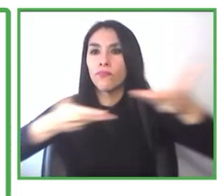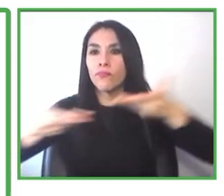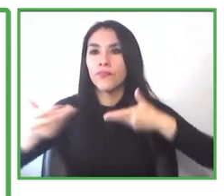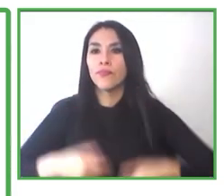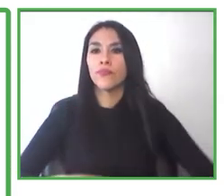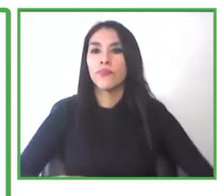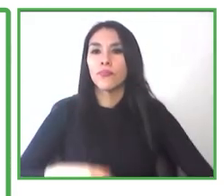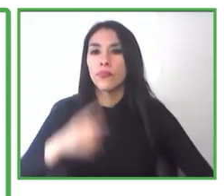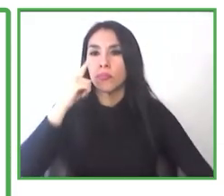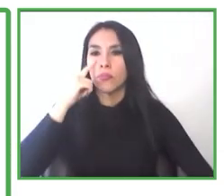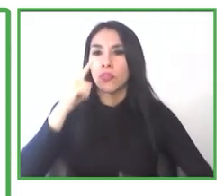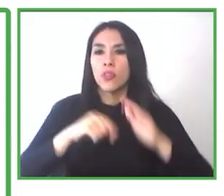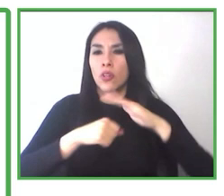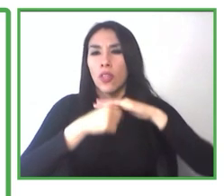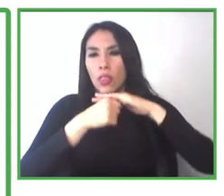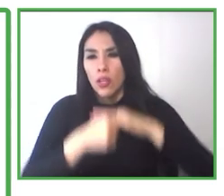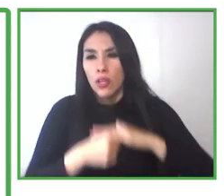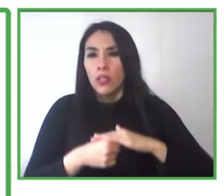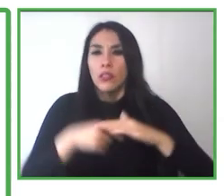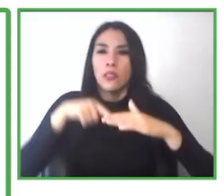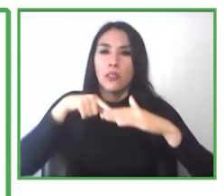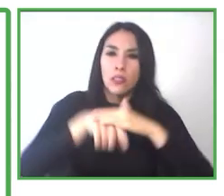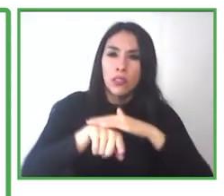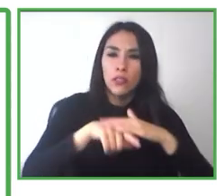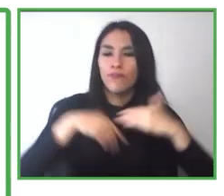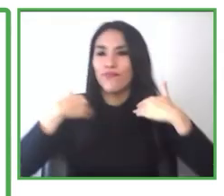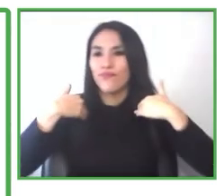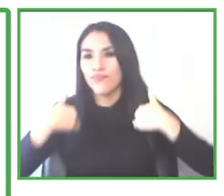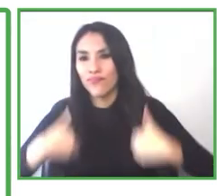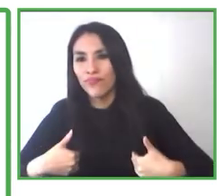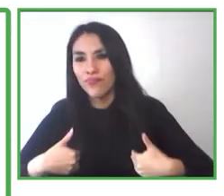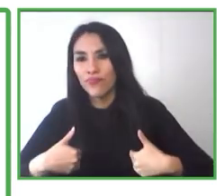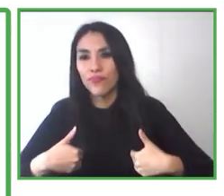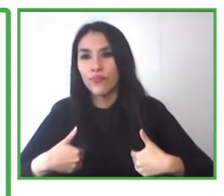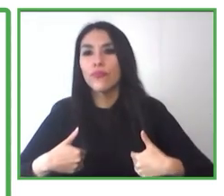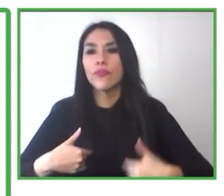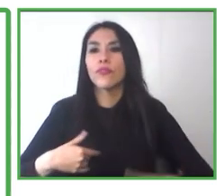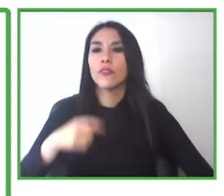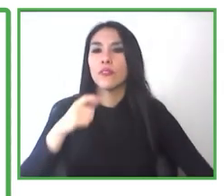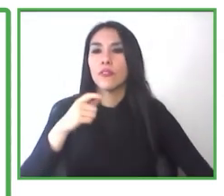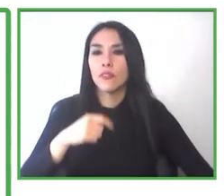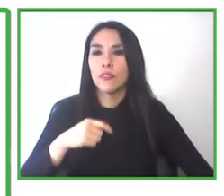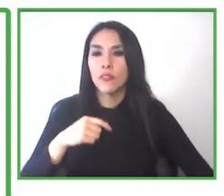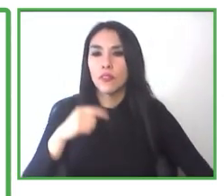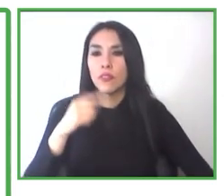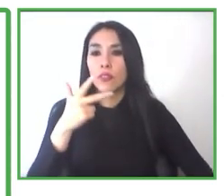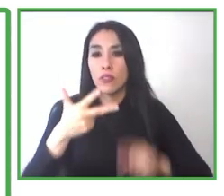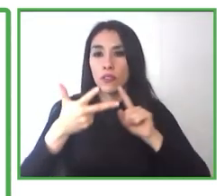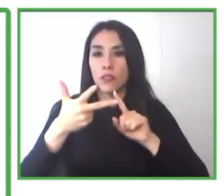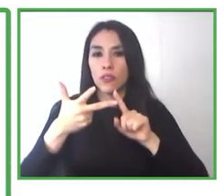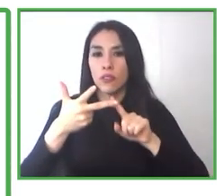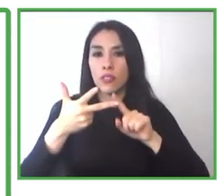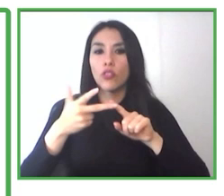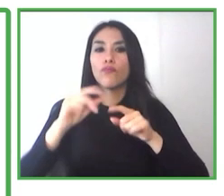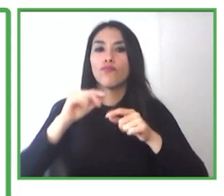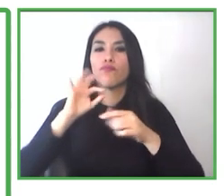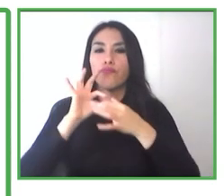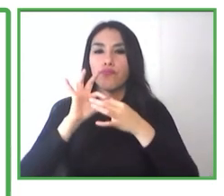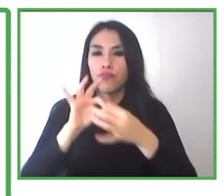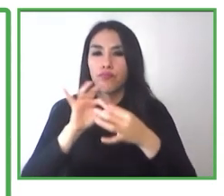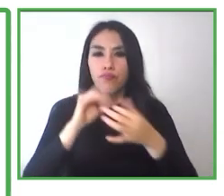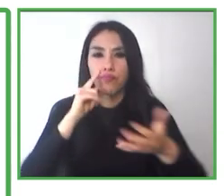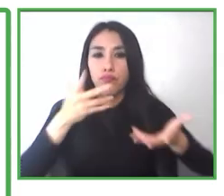Por lo tanto, pasamos a este paso de conexión en el que hacemos un filtro, un prefiltro de candidatos para las empresas, y las empresas